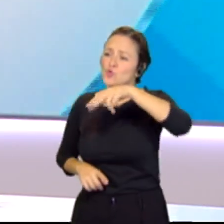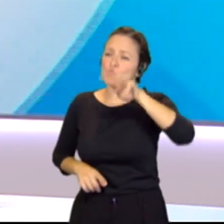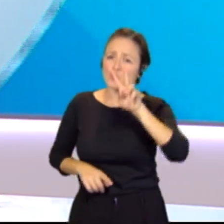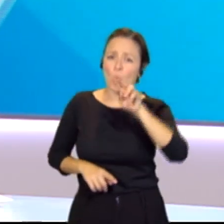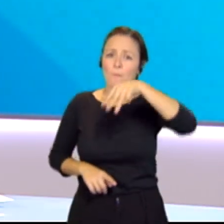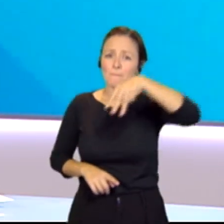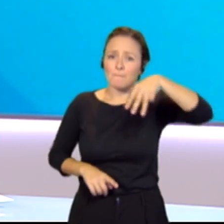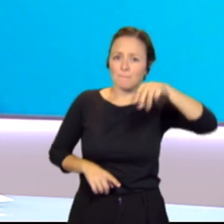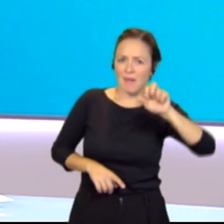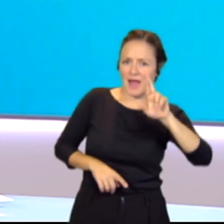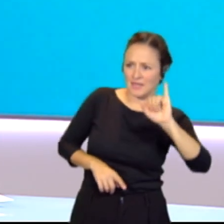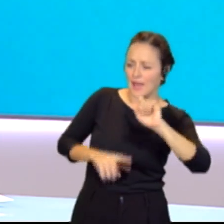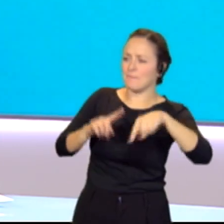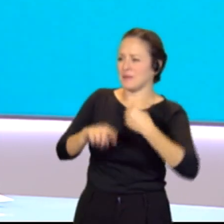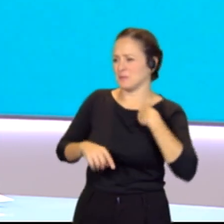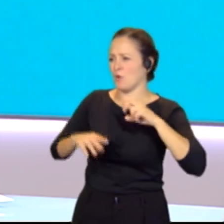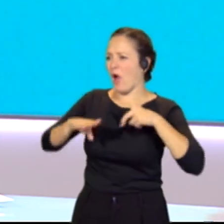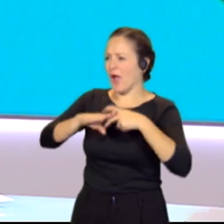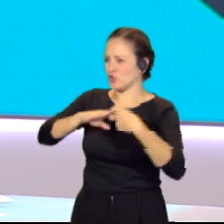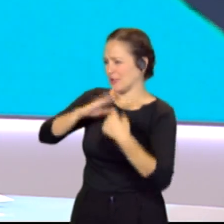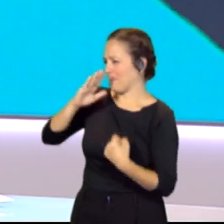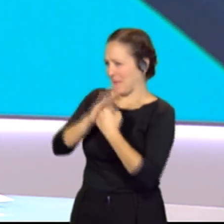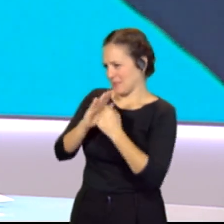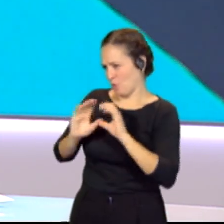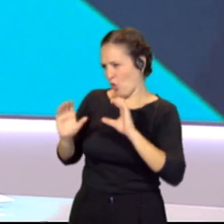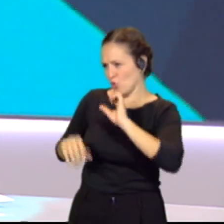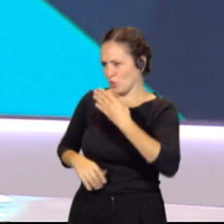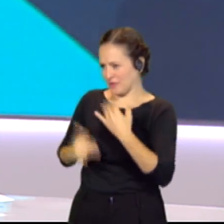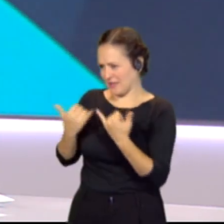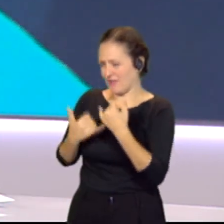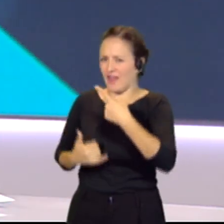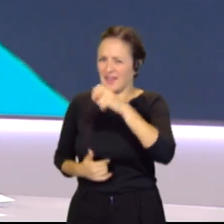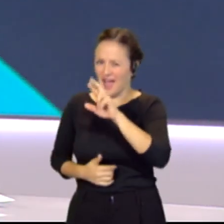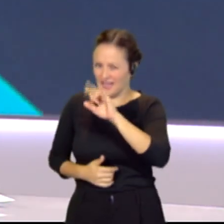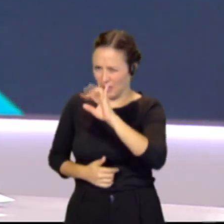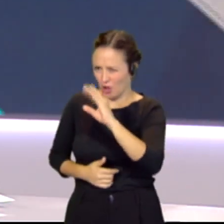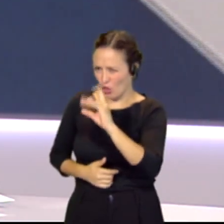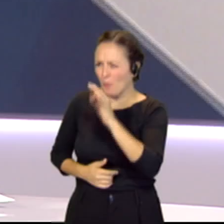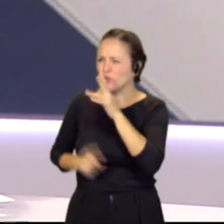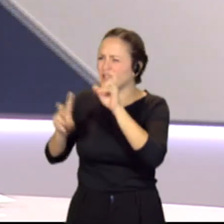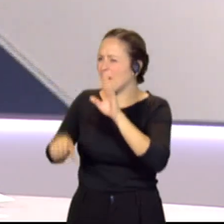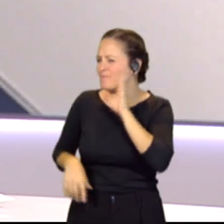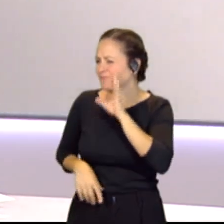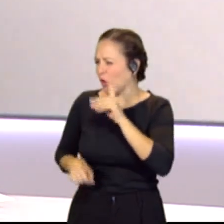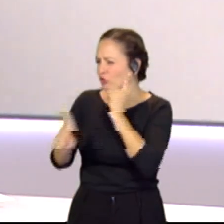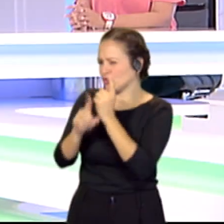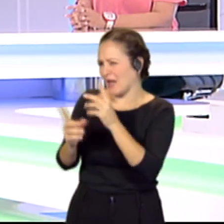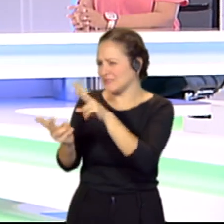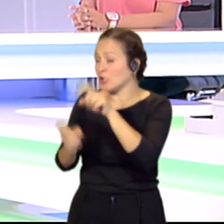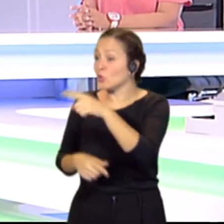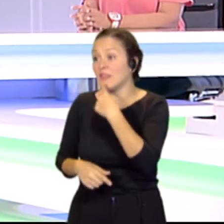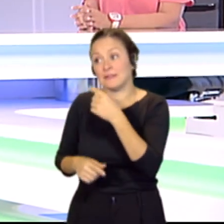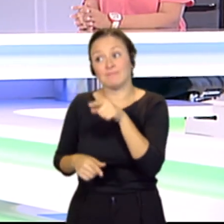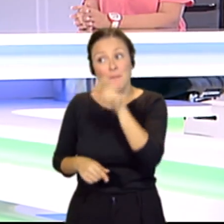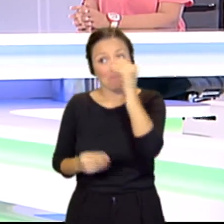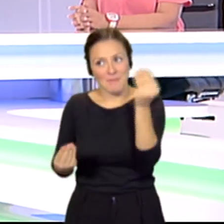José Miguel Garrido Máximo Accionista del Club Deportivo Tenerife por sus presuntos delitos contra Hacienda ha dicho que el señor Garrido debería dar un paso al